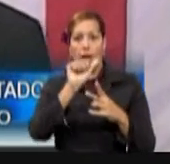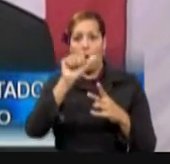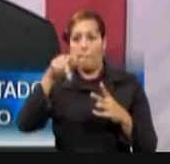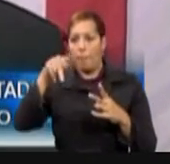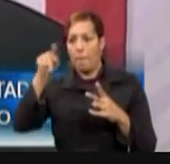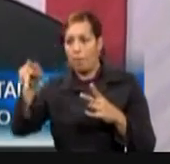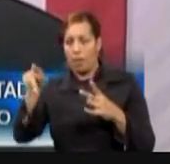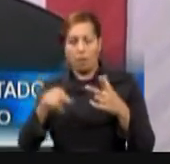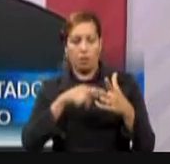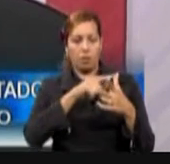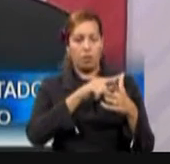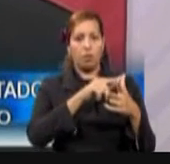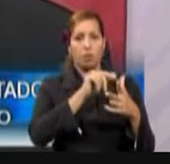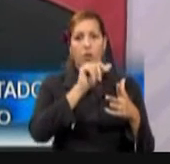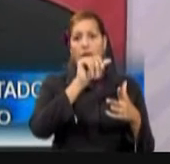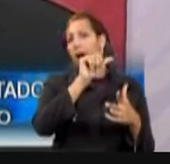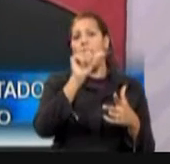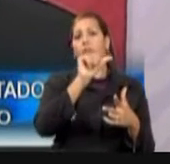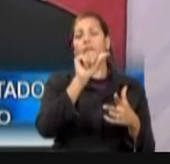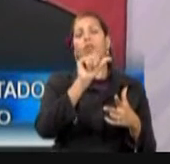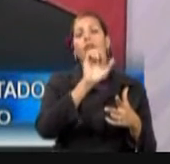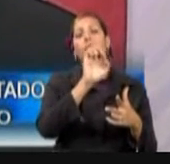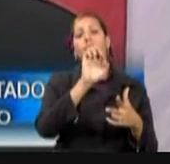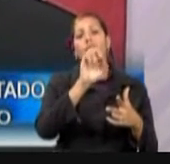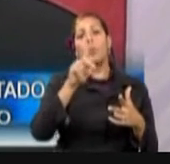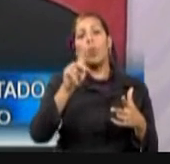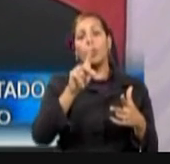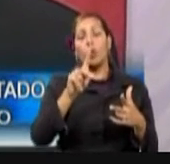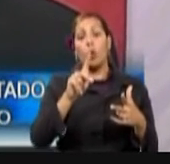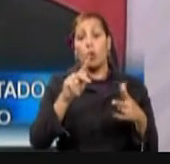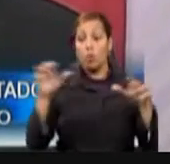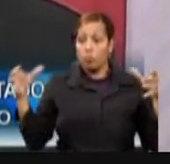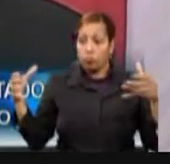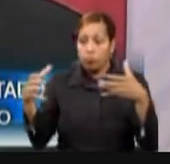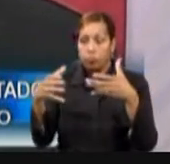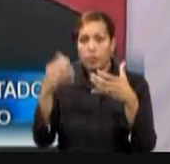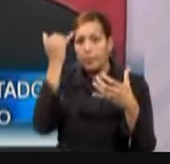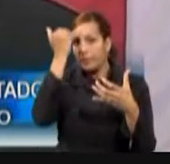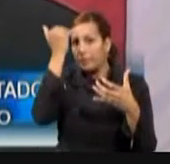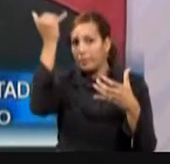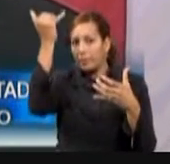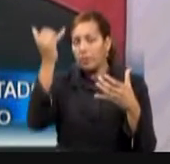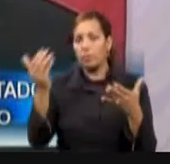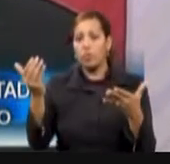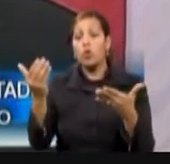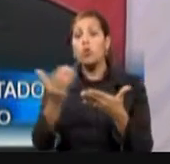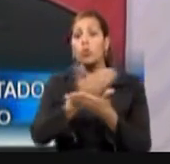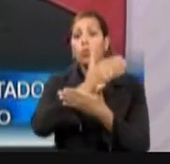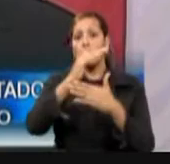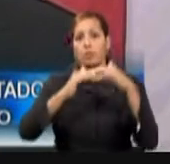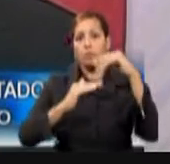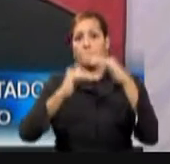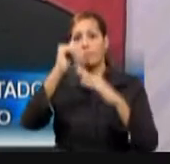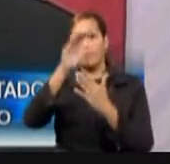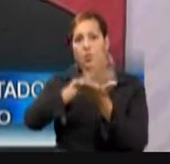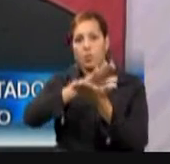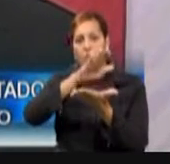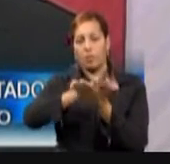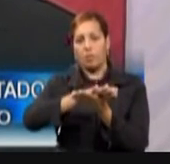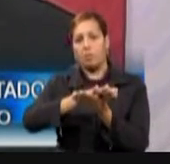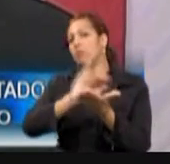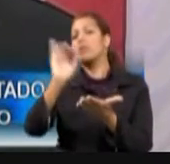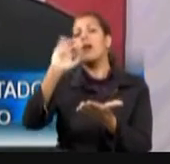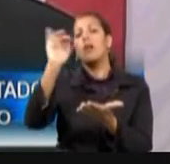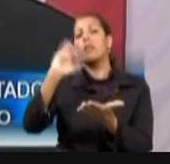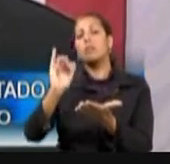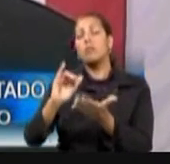-Privadas y la Autoridad de Edificios Públicos ha trabajado un plan maestro para construir nuevas escuelas y revitalizar y modernizar